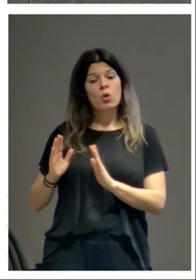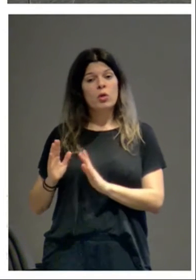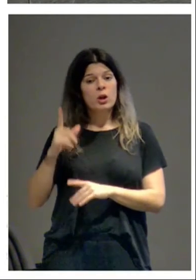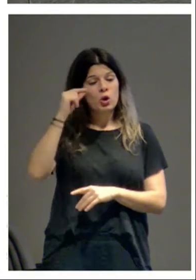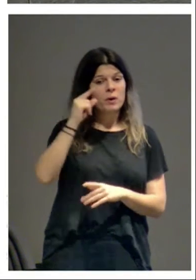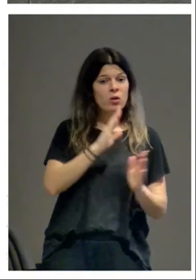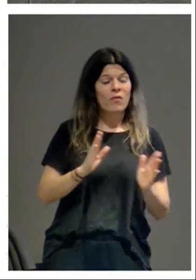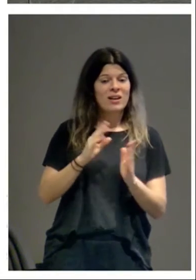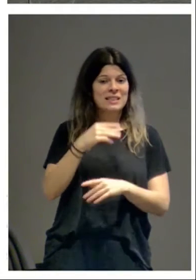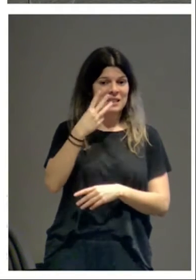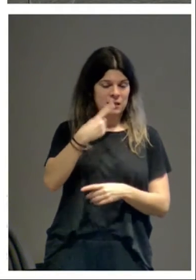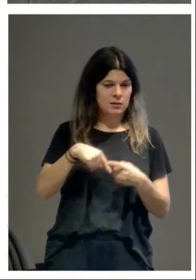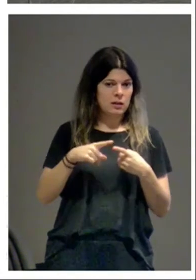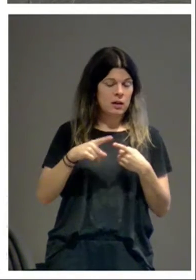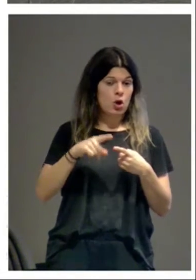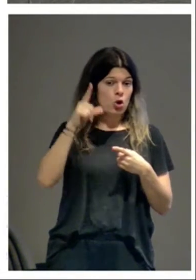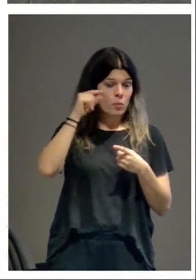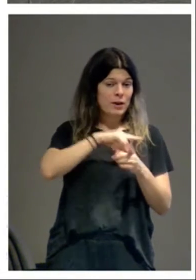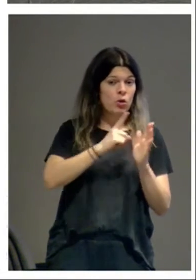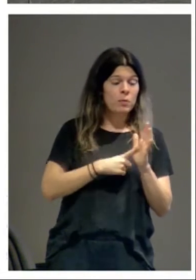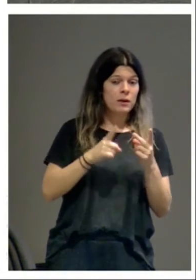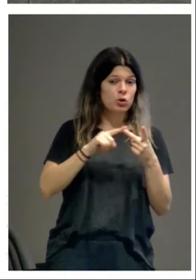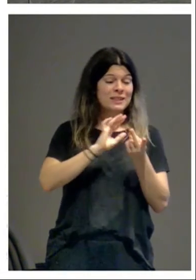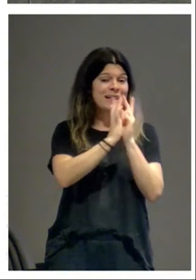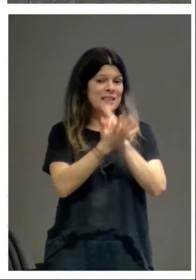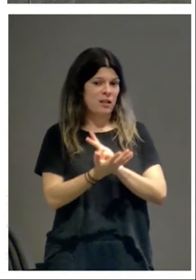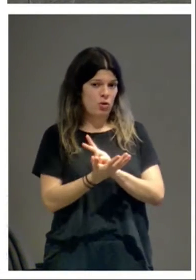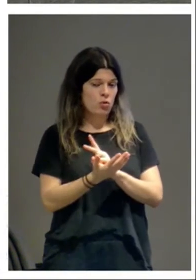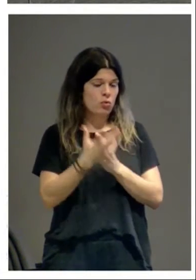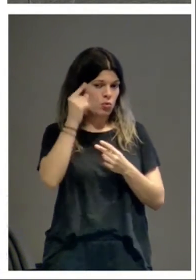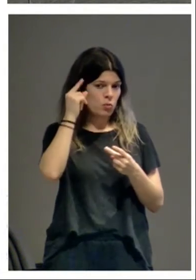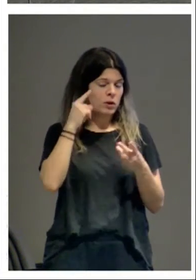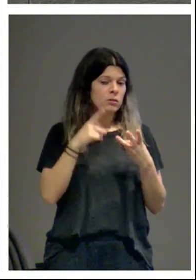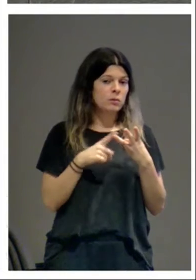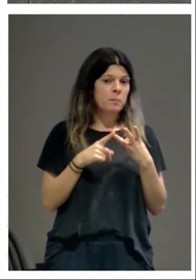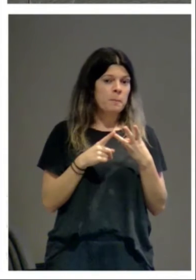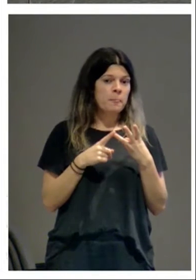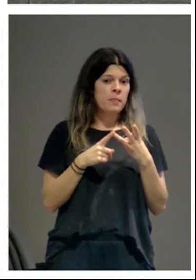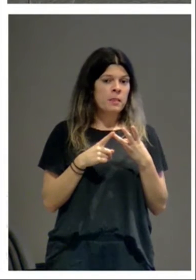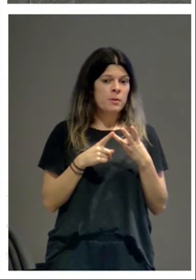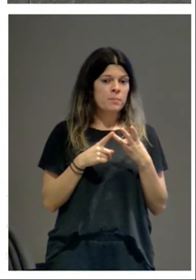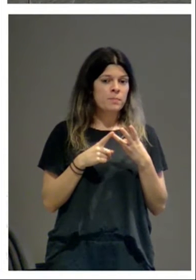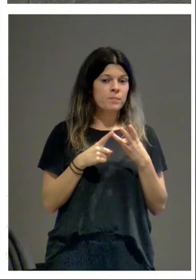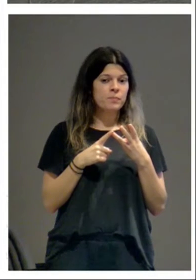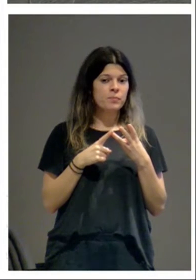Primer románico, románico pleno, románico de transición, se llamaba entonces, y a